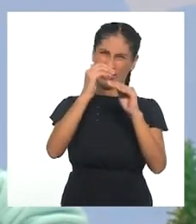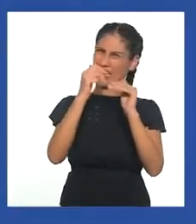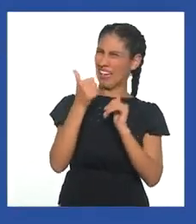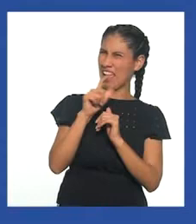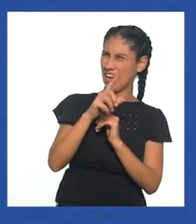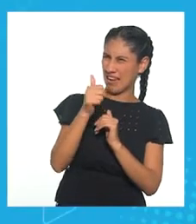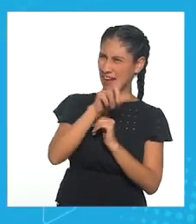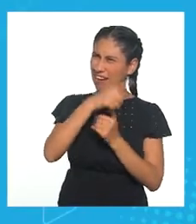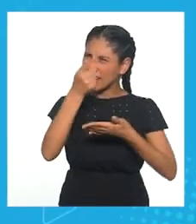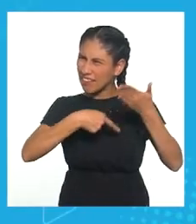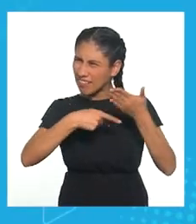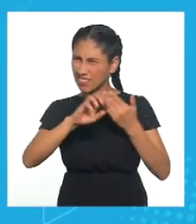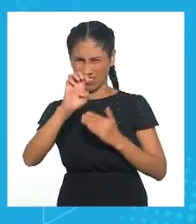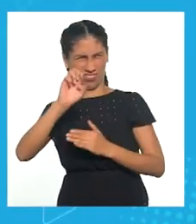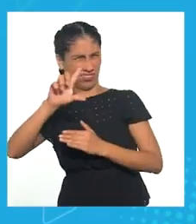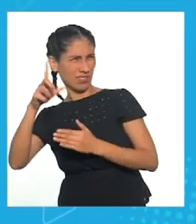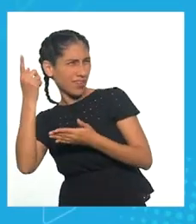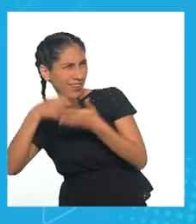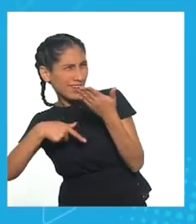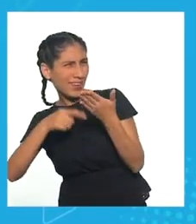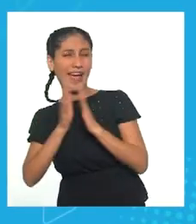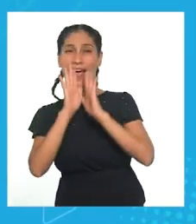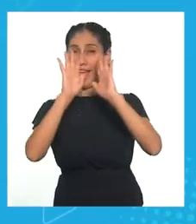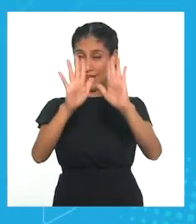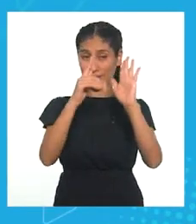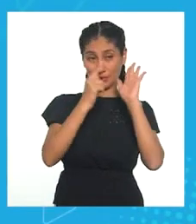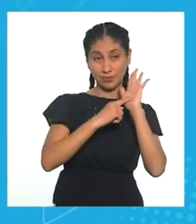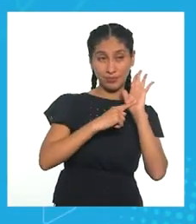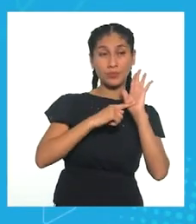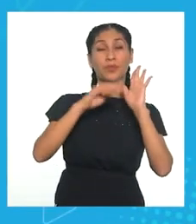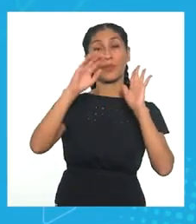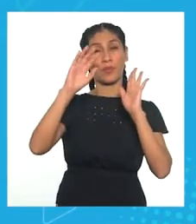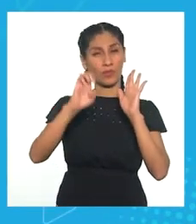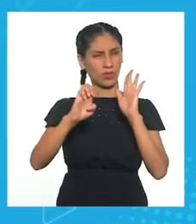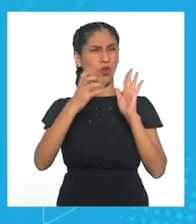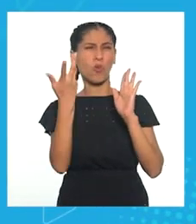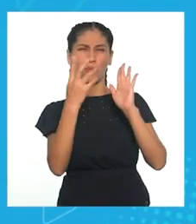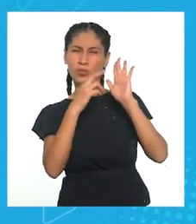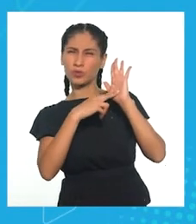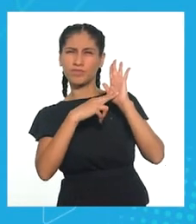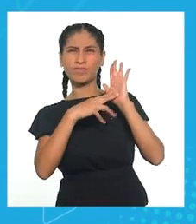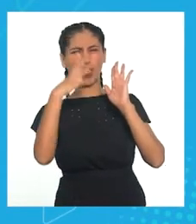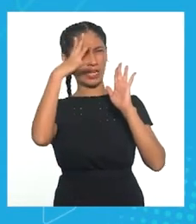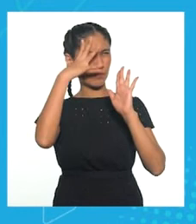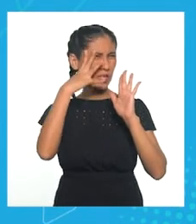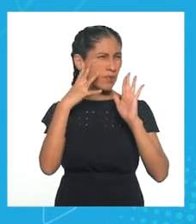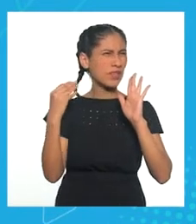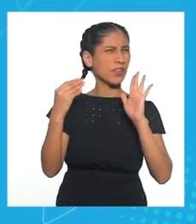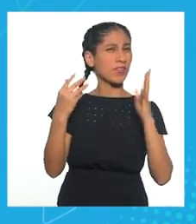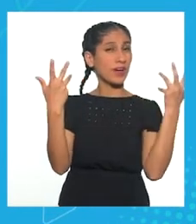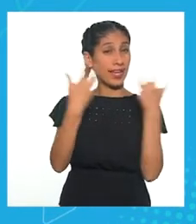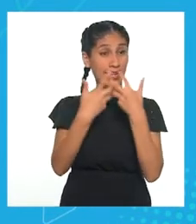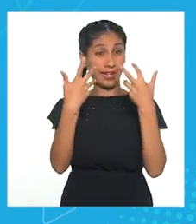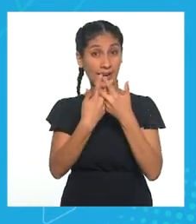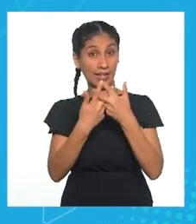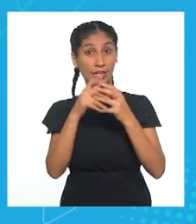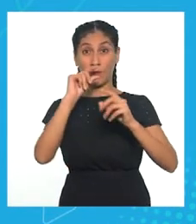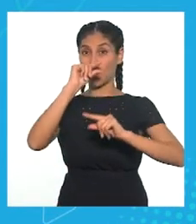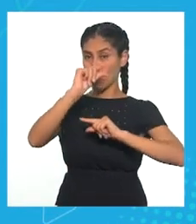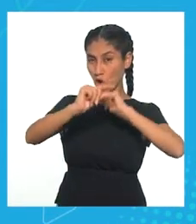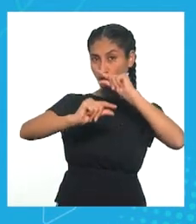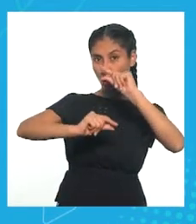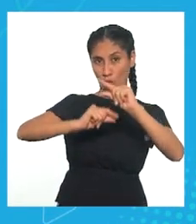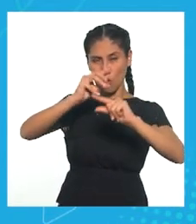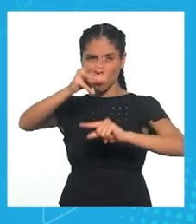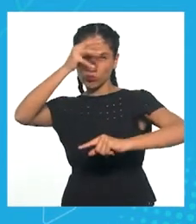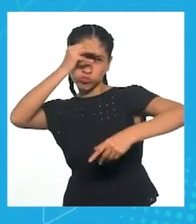qué? La experimentación es un proceso de aprendizaje, un mecanismo para reducir la incertidumbre y validar